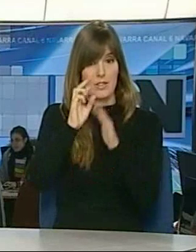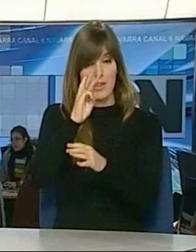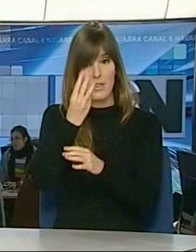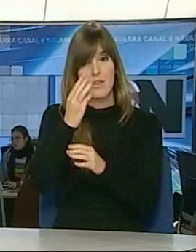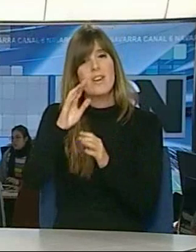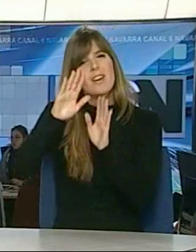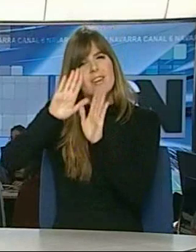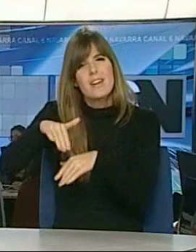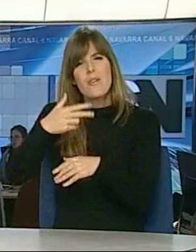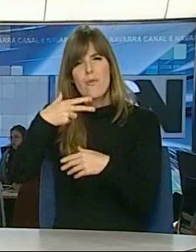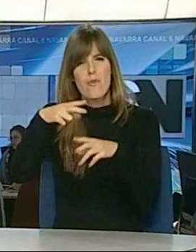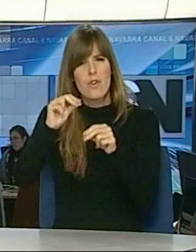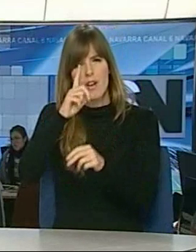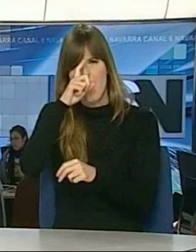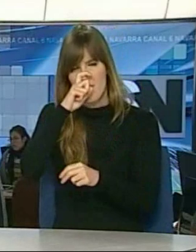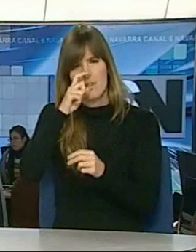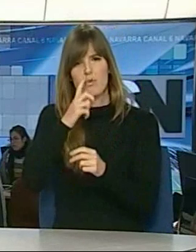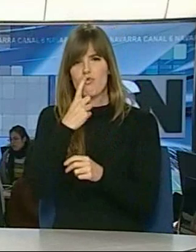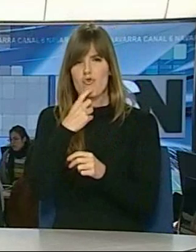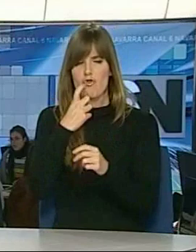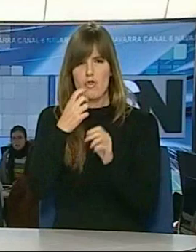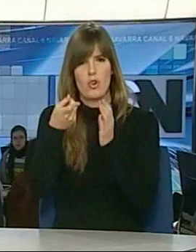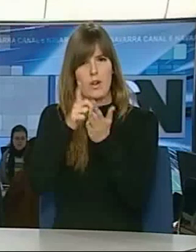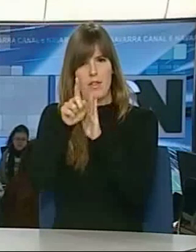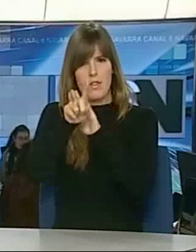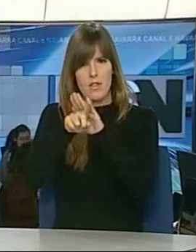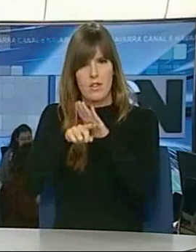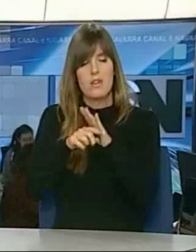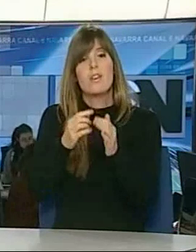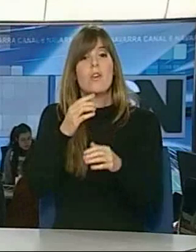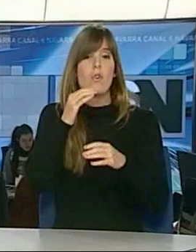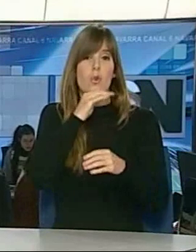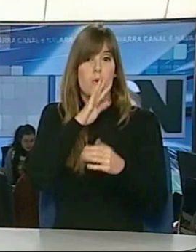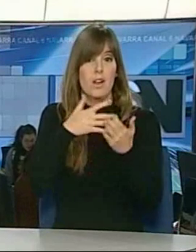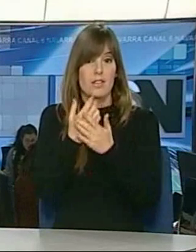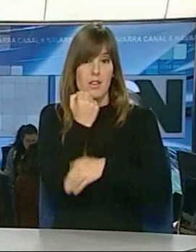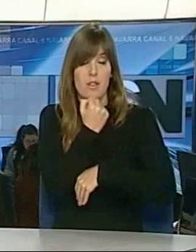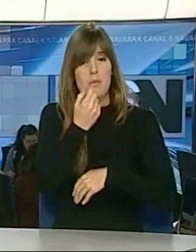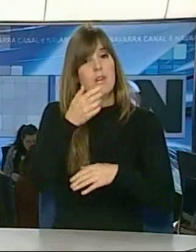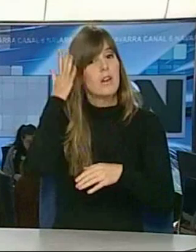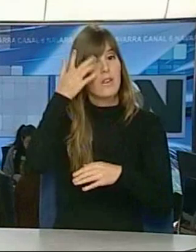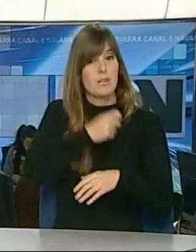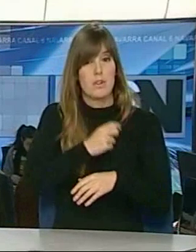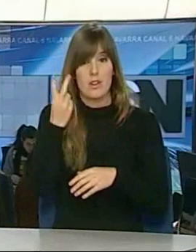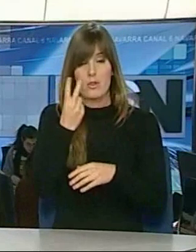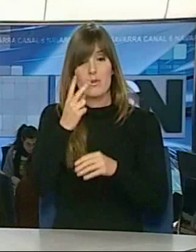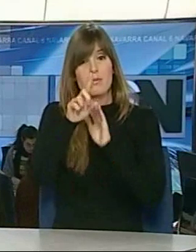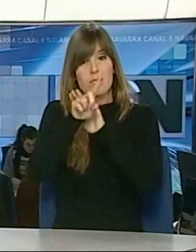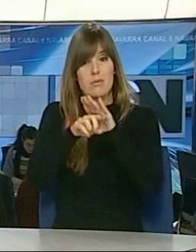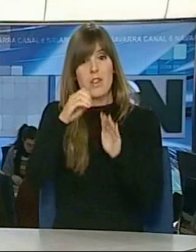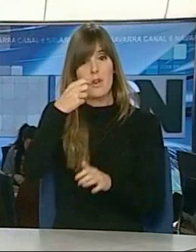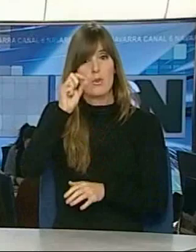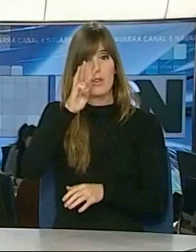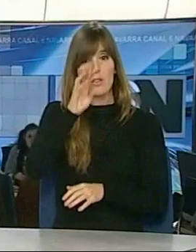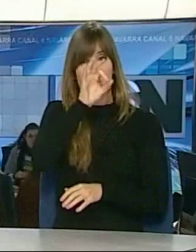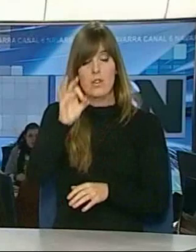año en rojo, en retroceso. En octubre, noviembre y diciembre la economía navarra, al igual que la española, retrocedió un 0,3% y acaba así